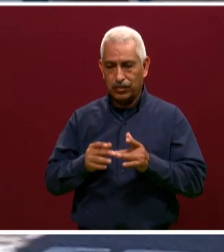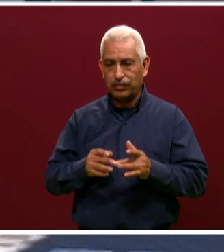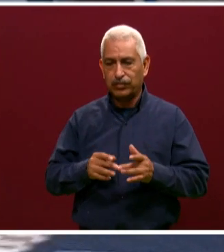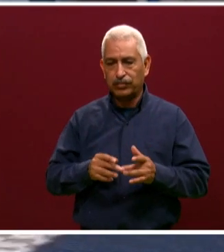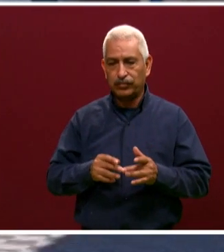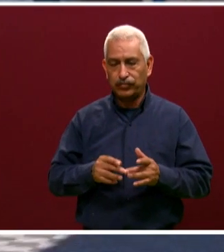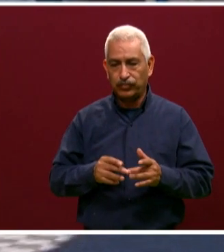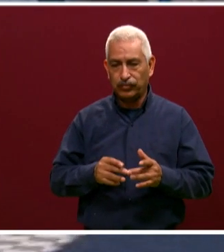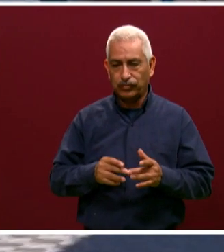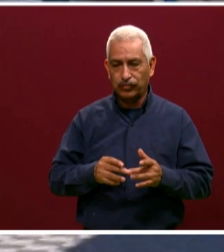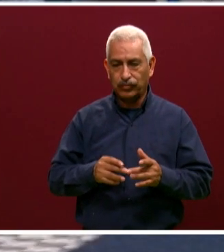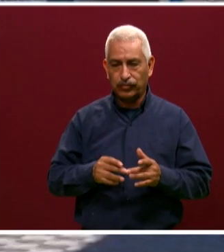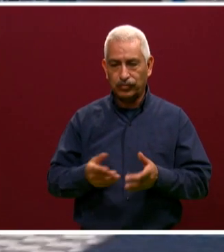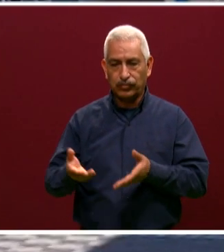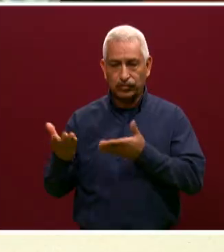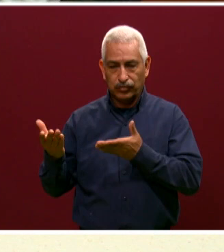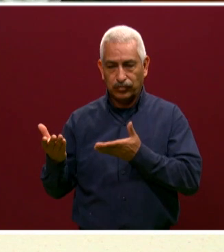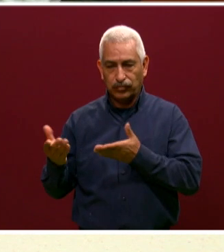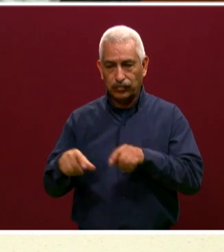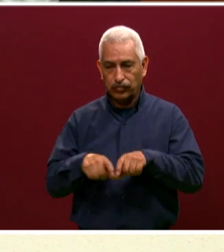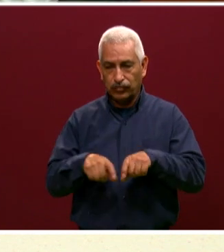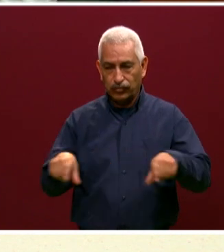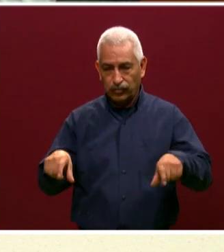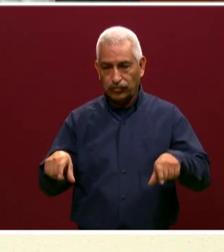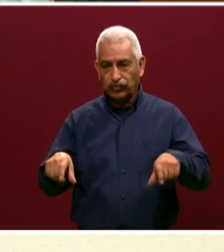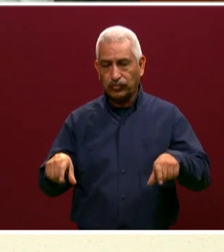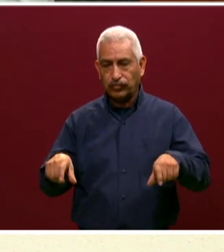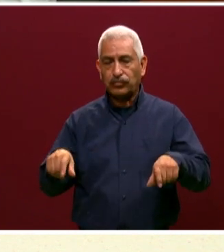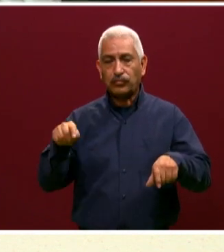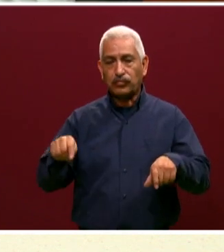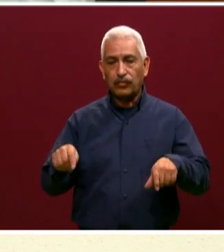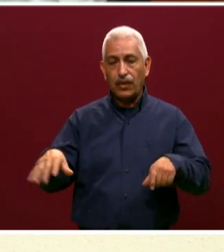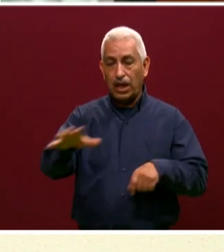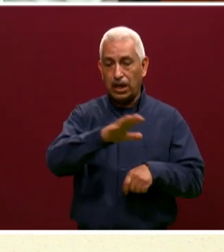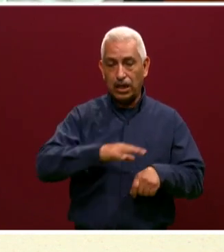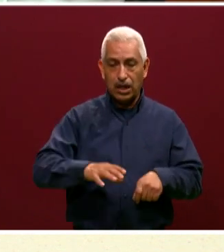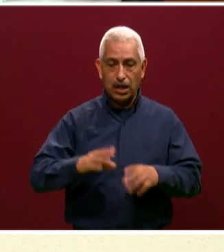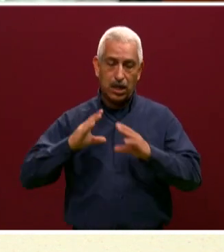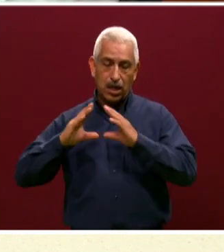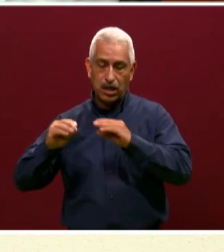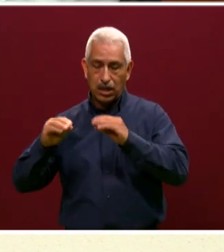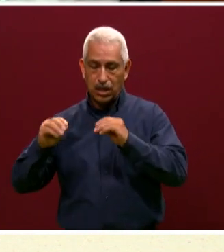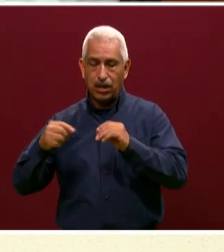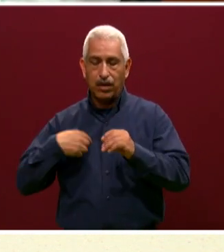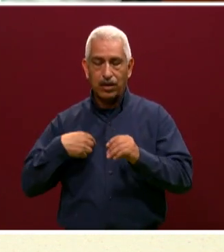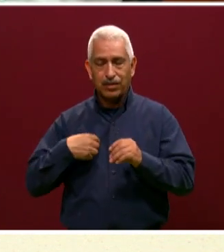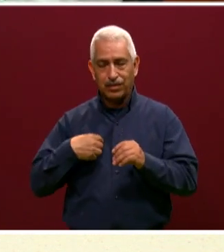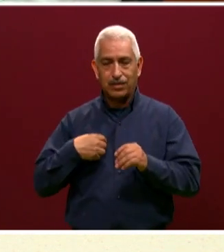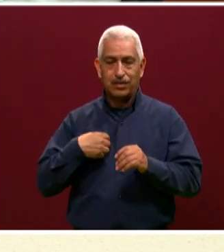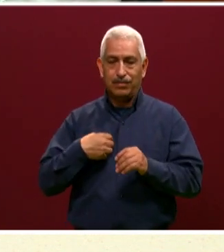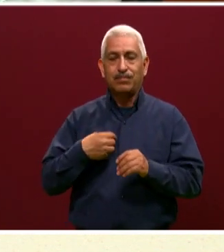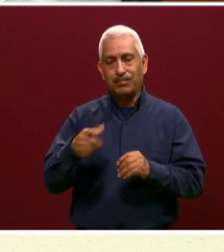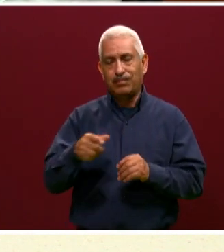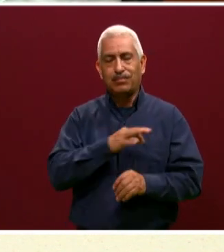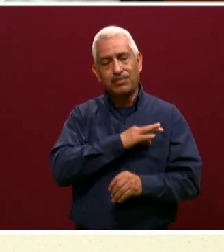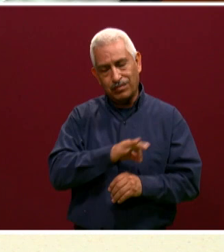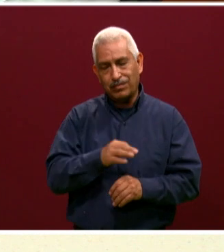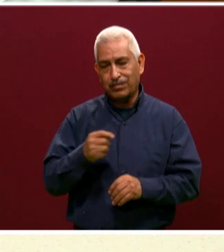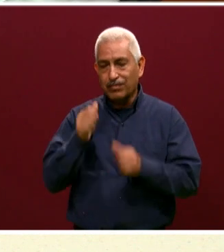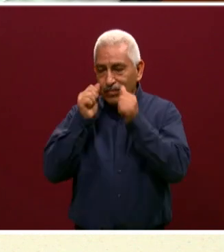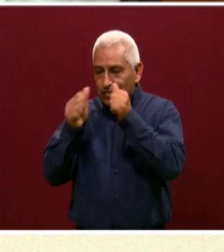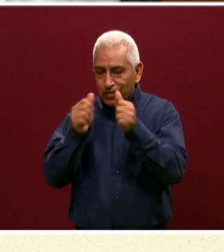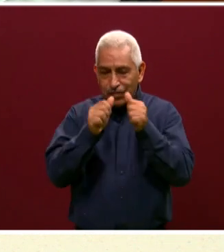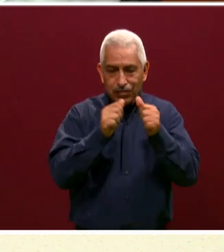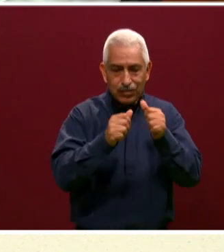-211-7725. De hecho, ese es el área académica, es mi área. A lo mejor hasta yo los atiendo. Ah, muy bien. es mi área y el área